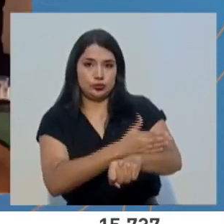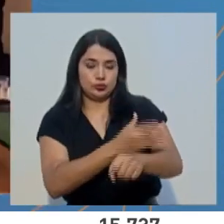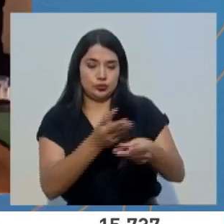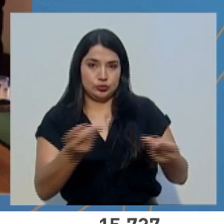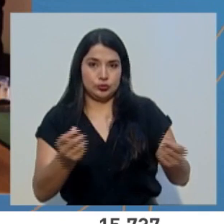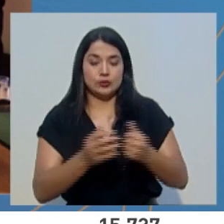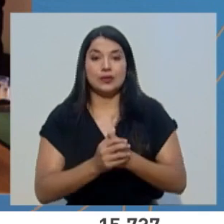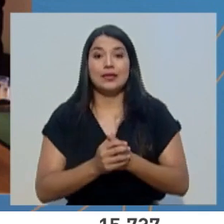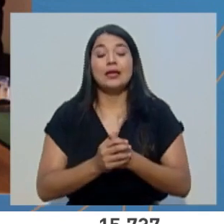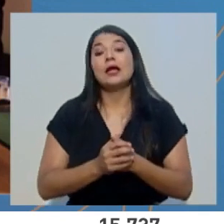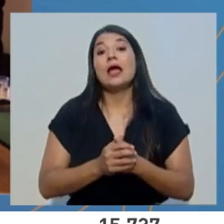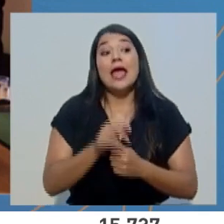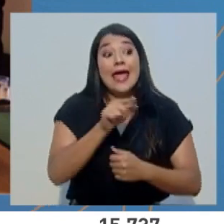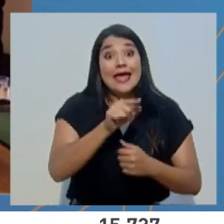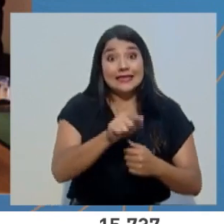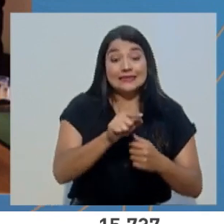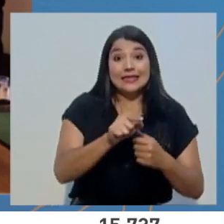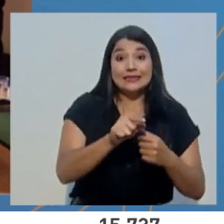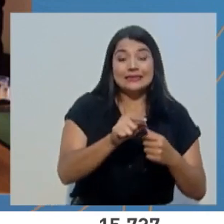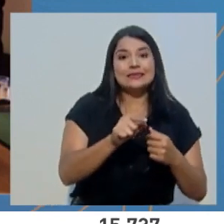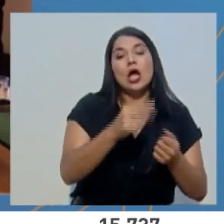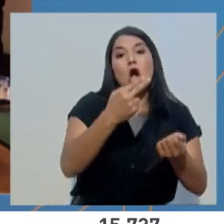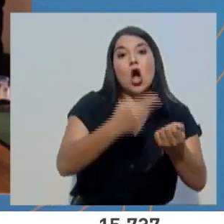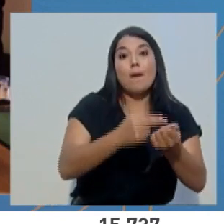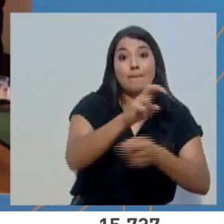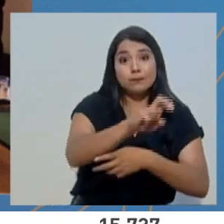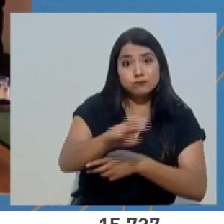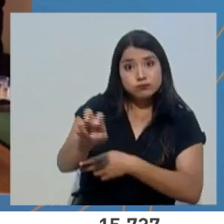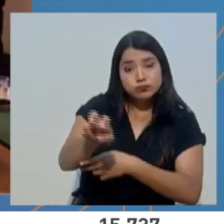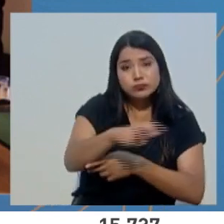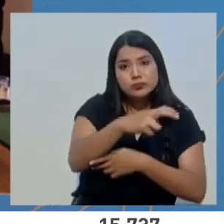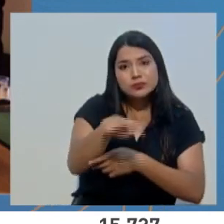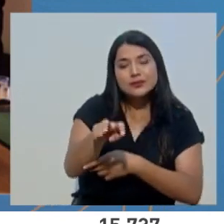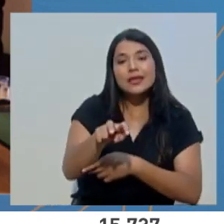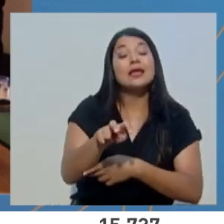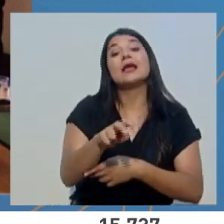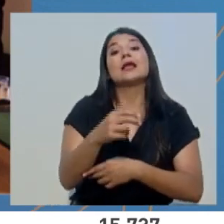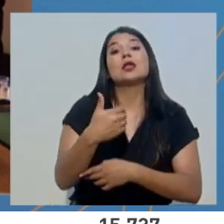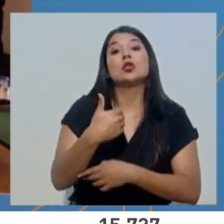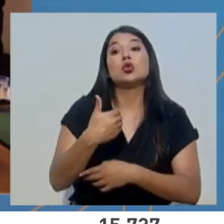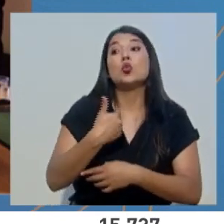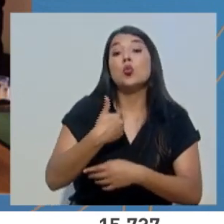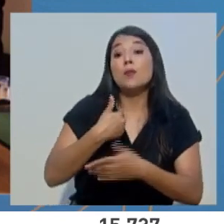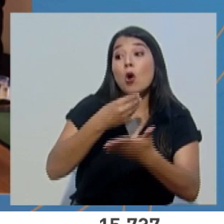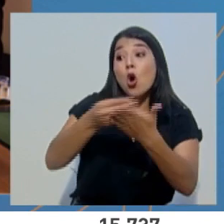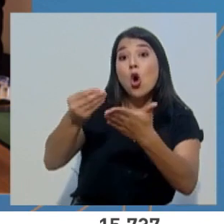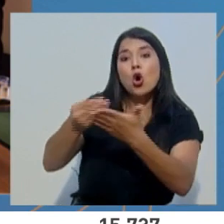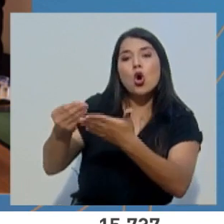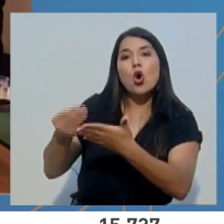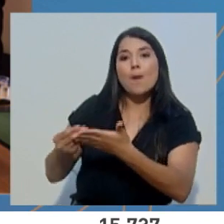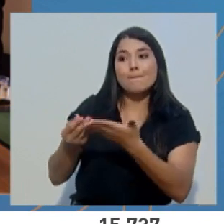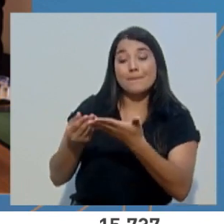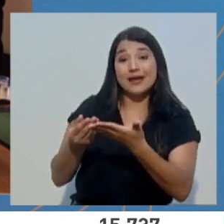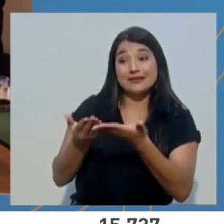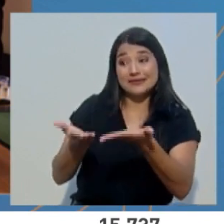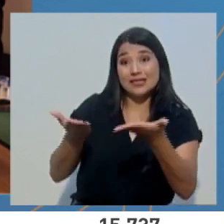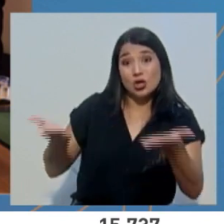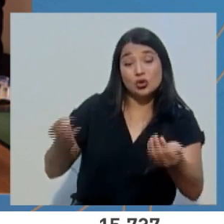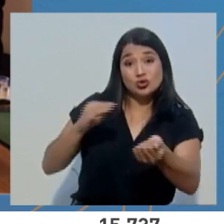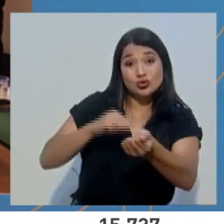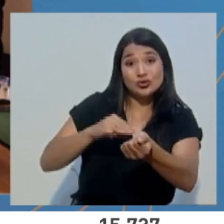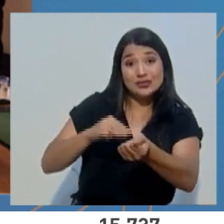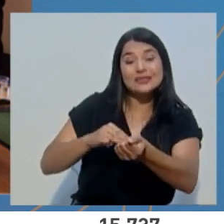este arsenal con que contamos ha sido la adopción de la Iniciativa Global de Equipos Médicos de Emergencia de la Organización